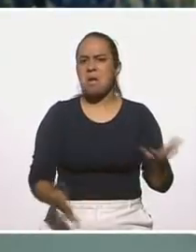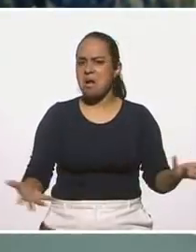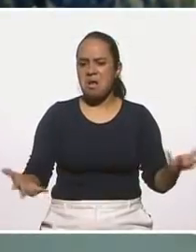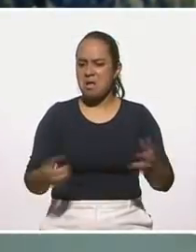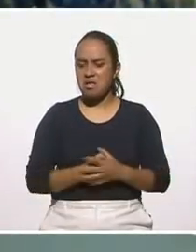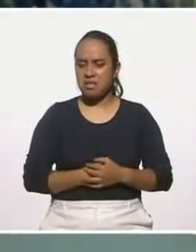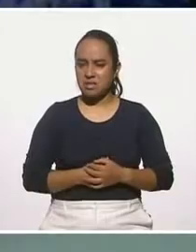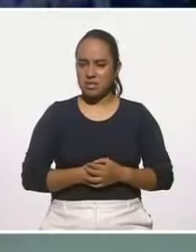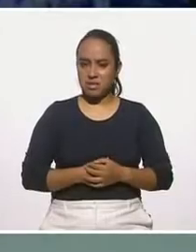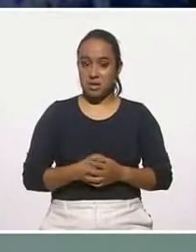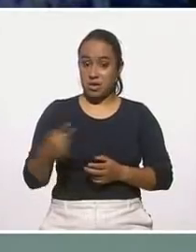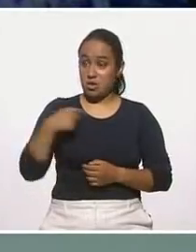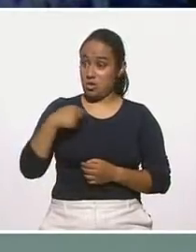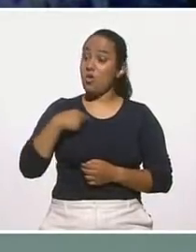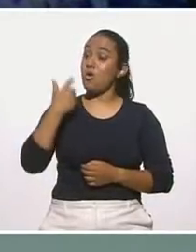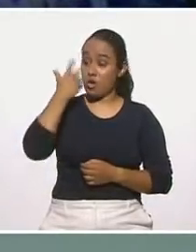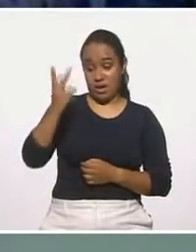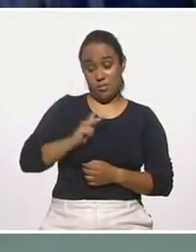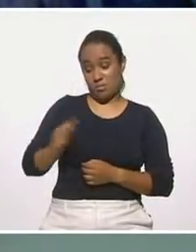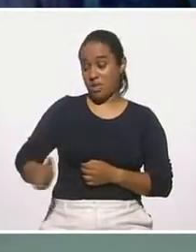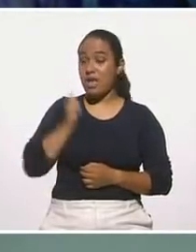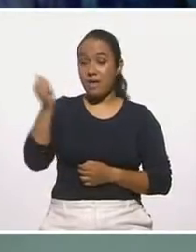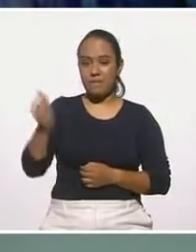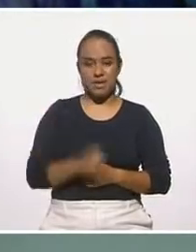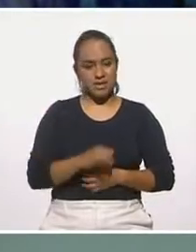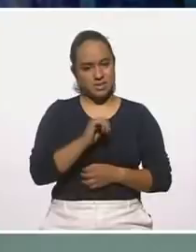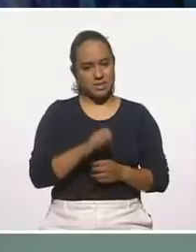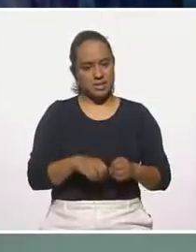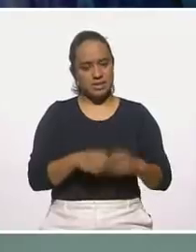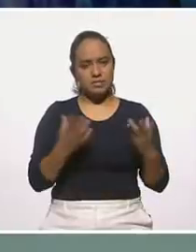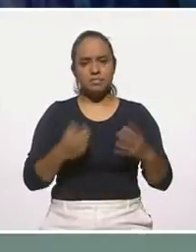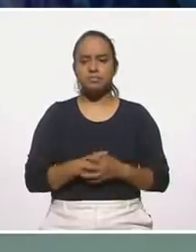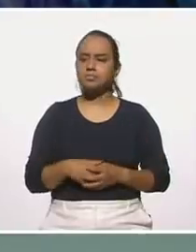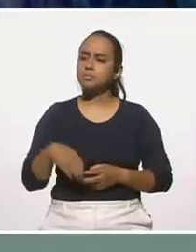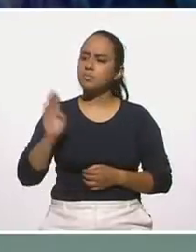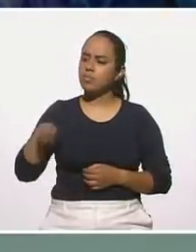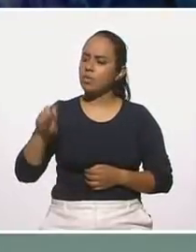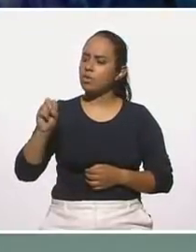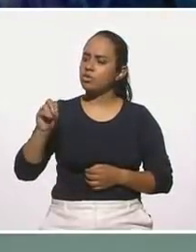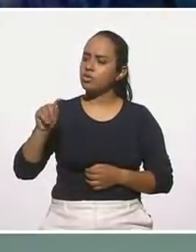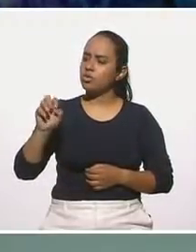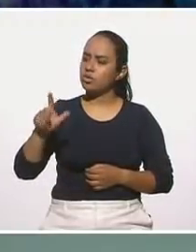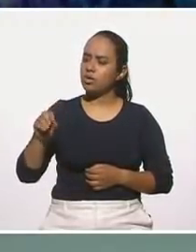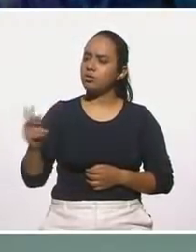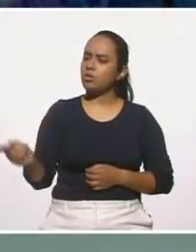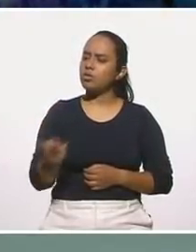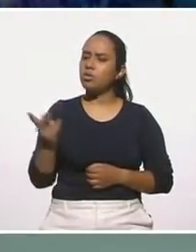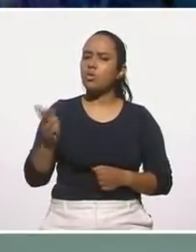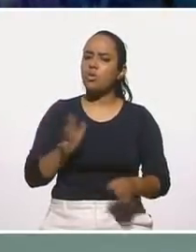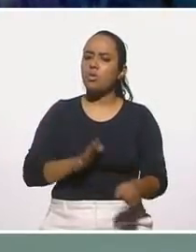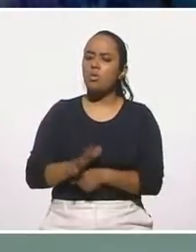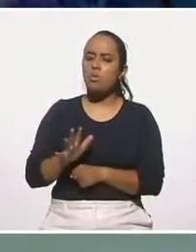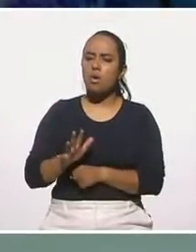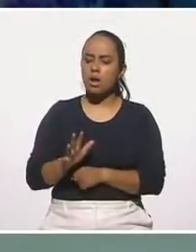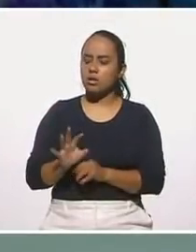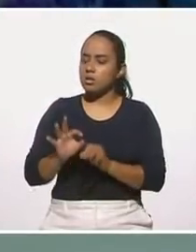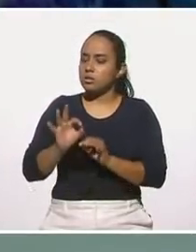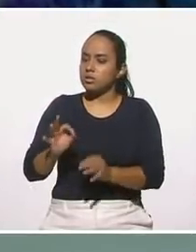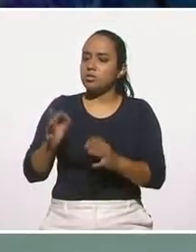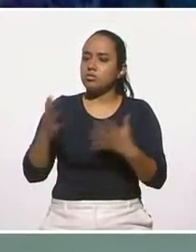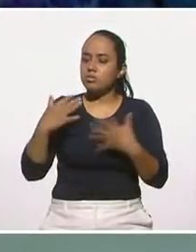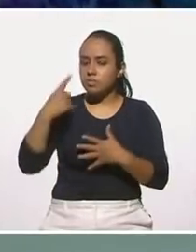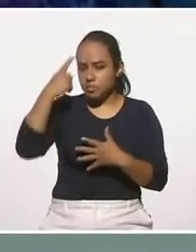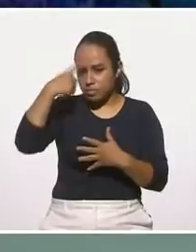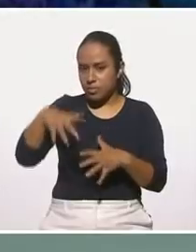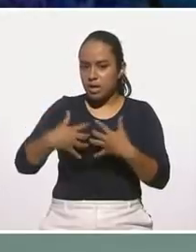Y aparte el mío, ¿eh? Sí, claro, claro que sí. Sotero, una pregunta, entonces, ¿cuál sería el clima ideal para